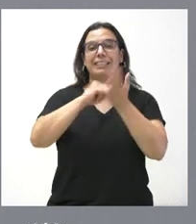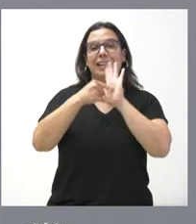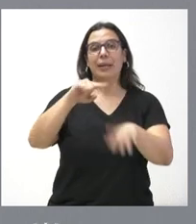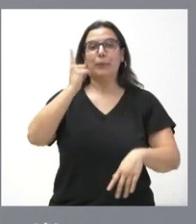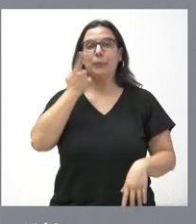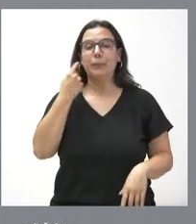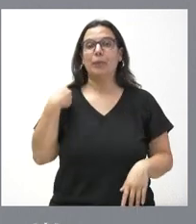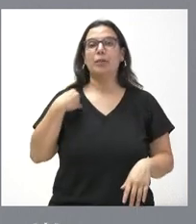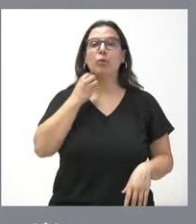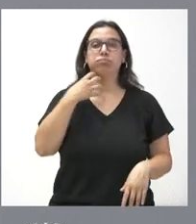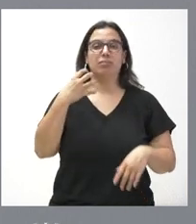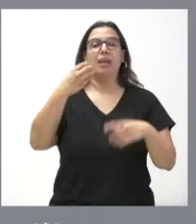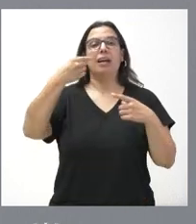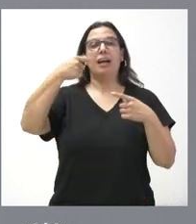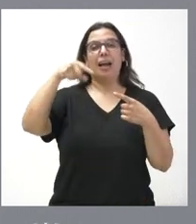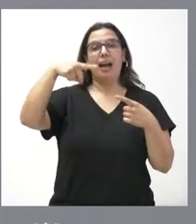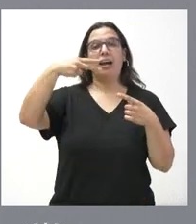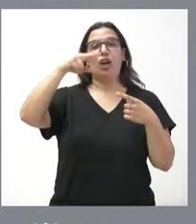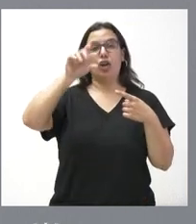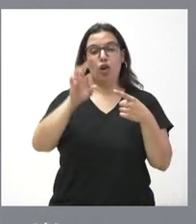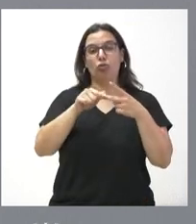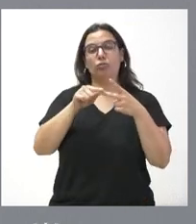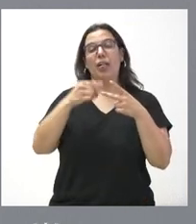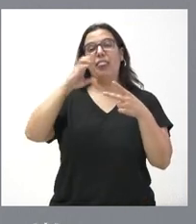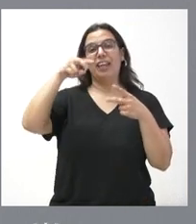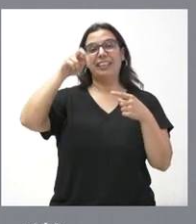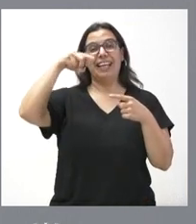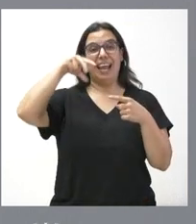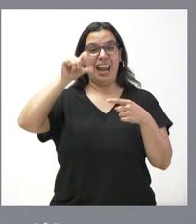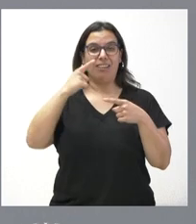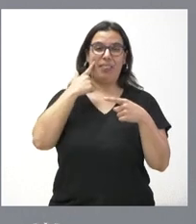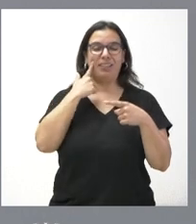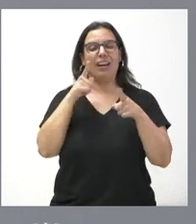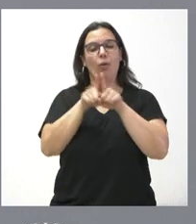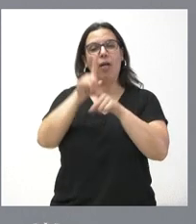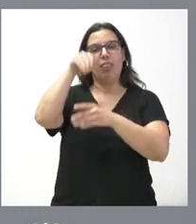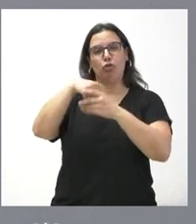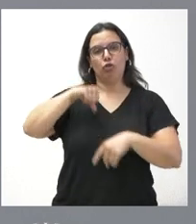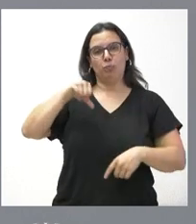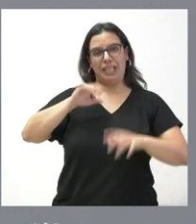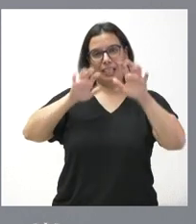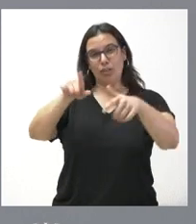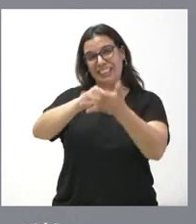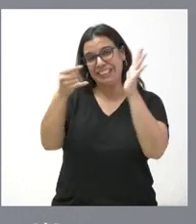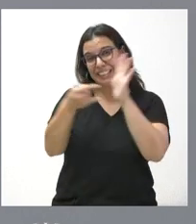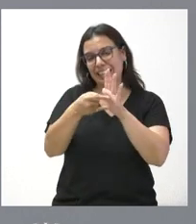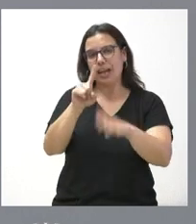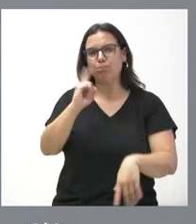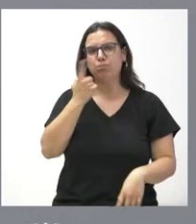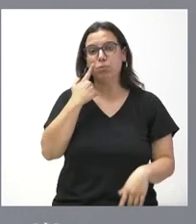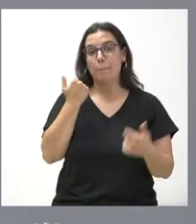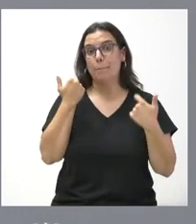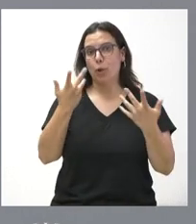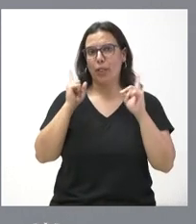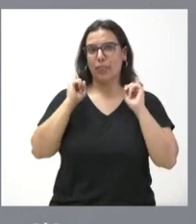ganglio centiniela en el Complejo Universitario de León, que es una técnica que identifica con carácter